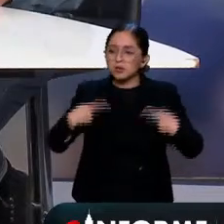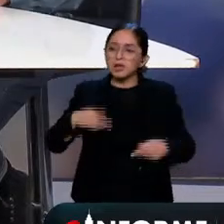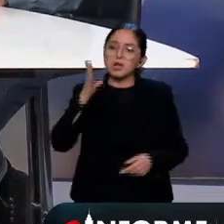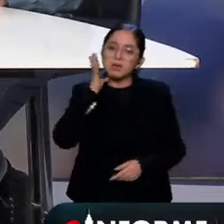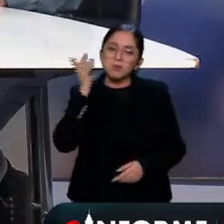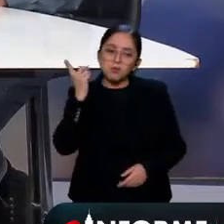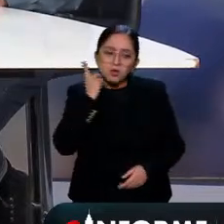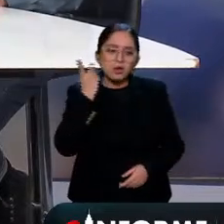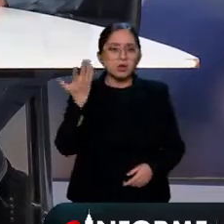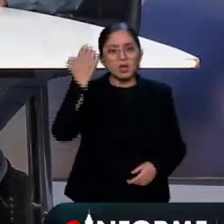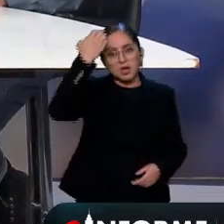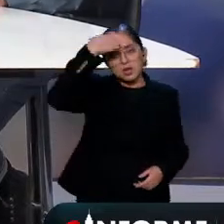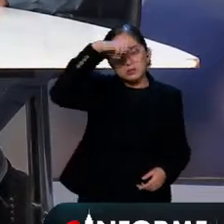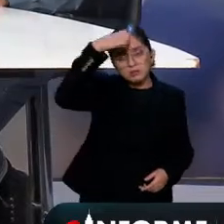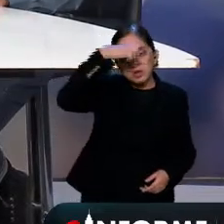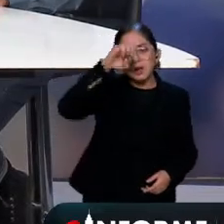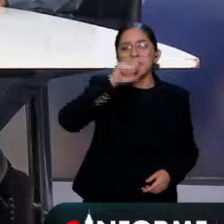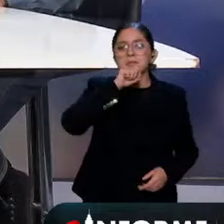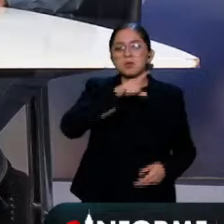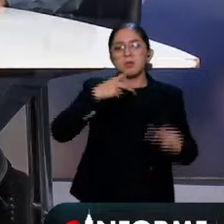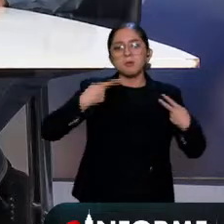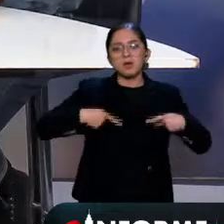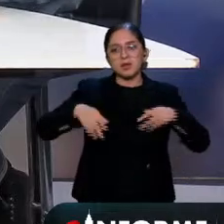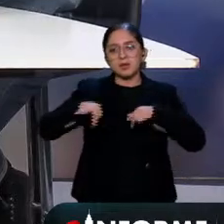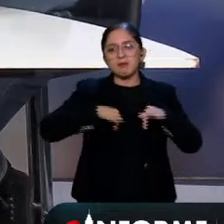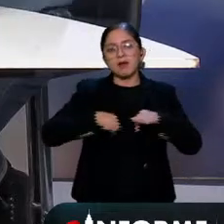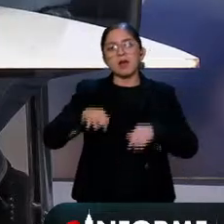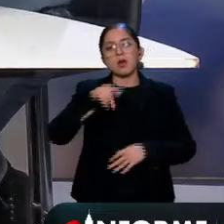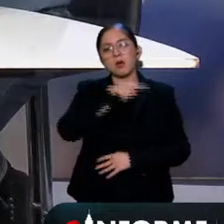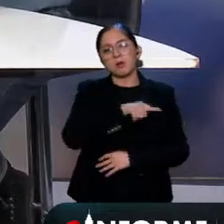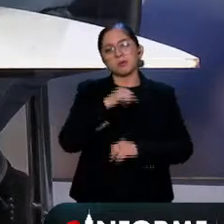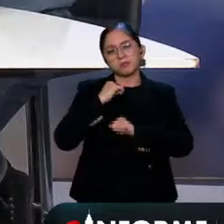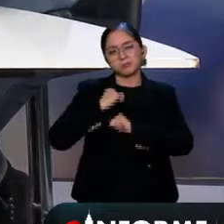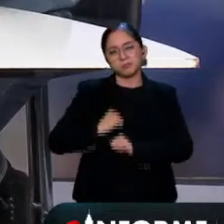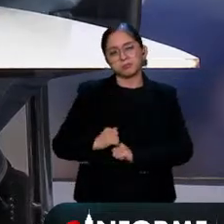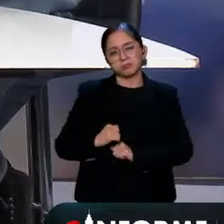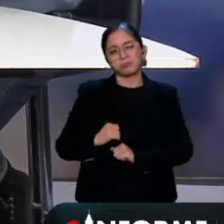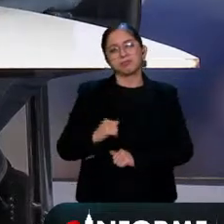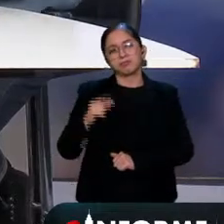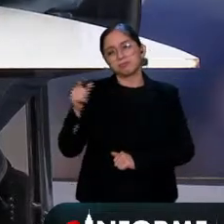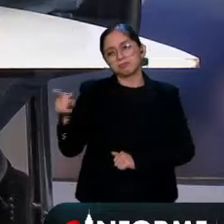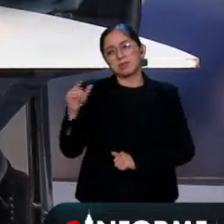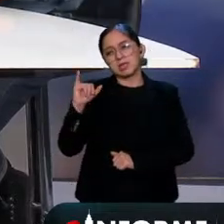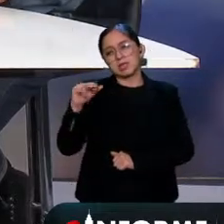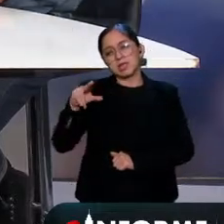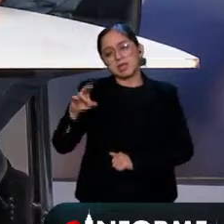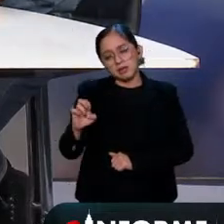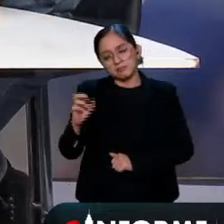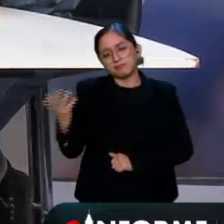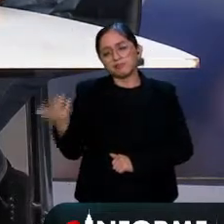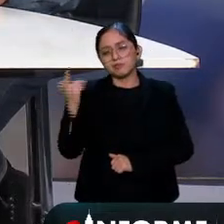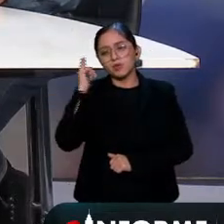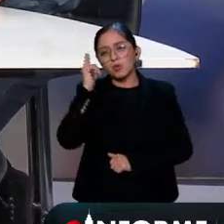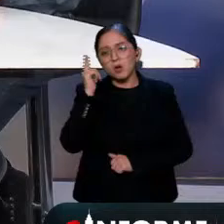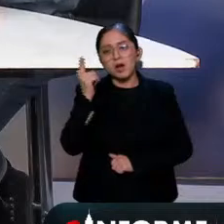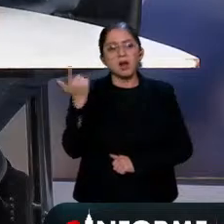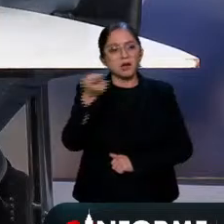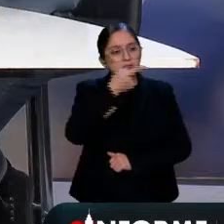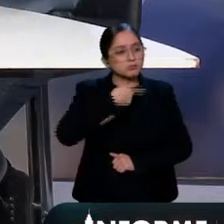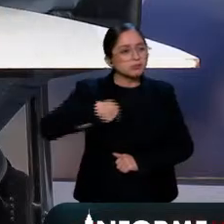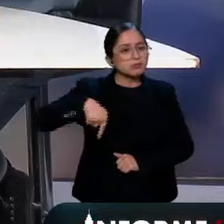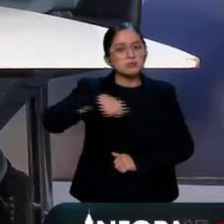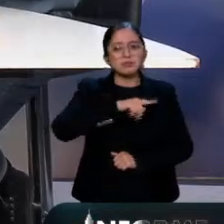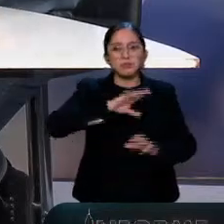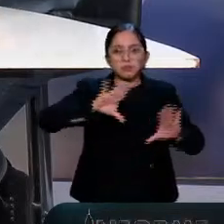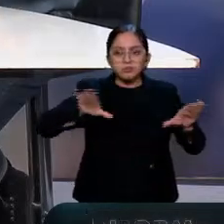como también funcionarios del órgano y ciudadanos eso es lo que se espera que no se contemplara el hecho ese de que